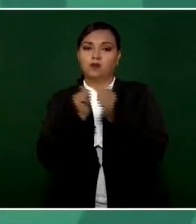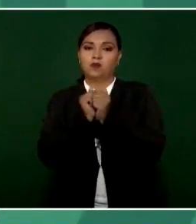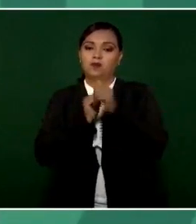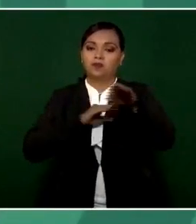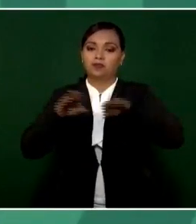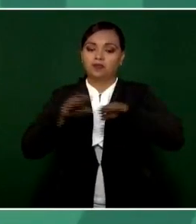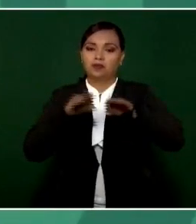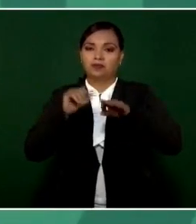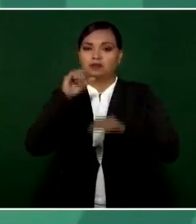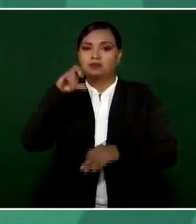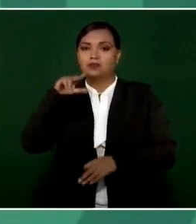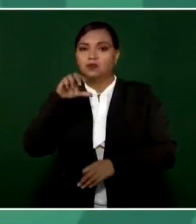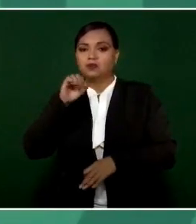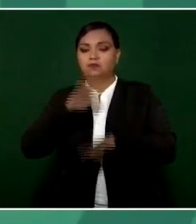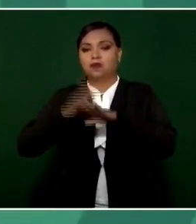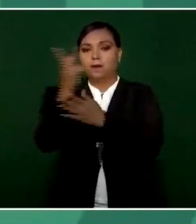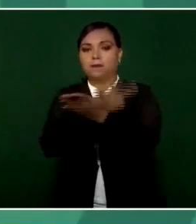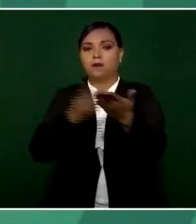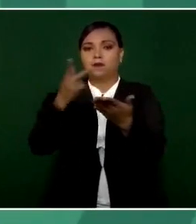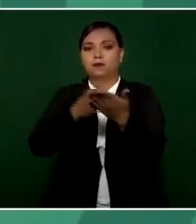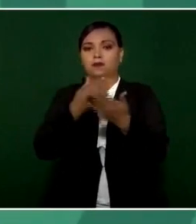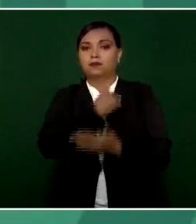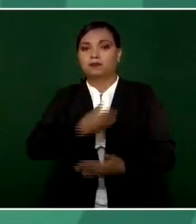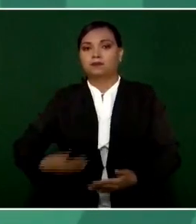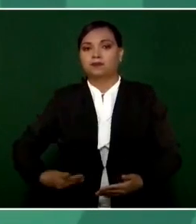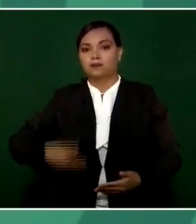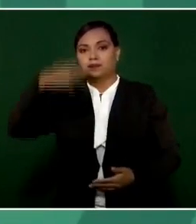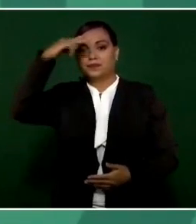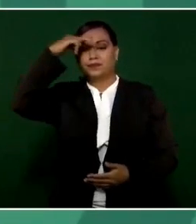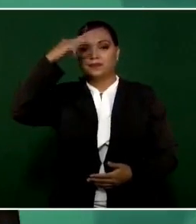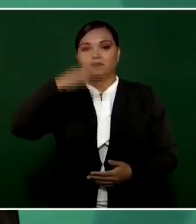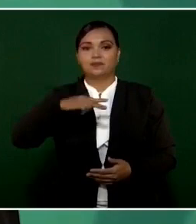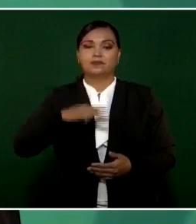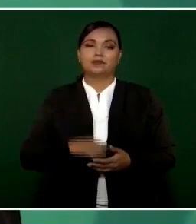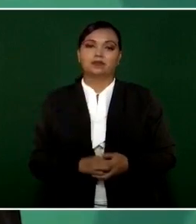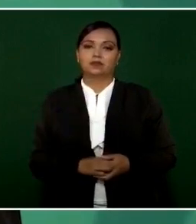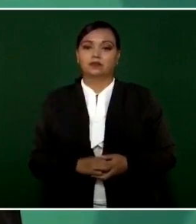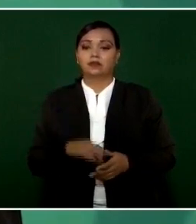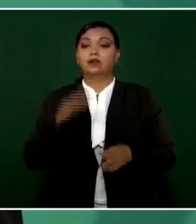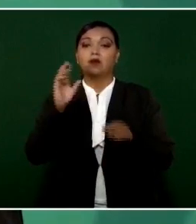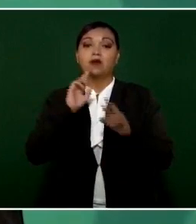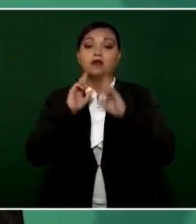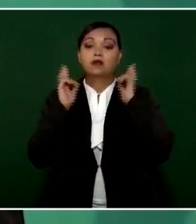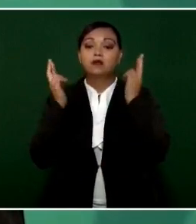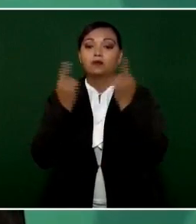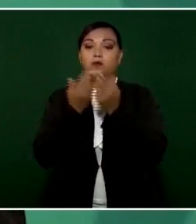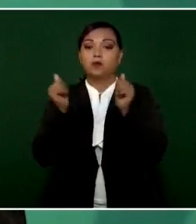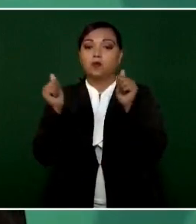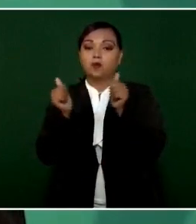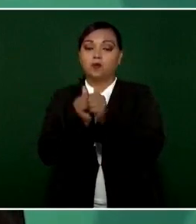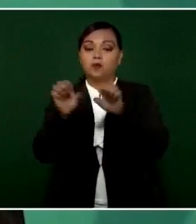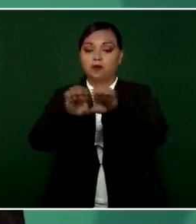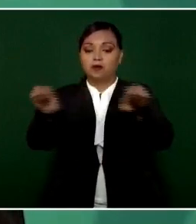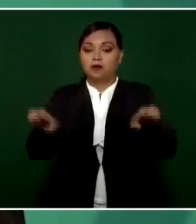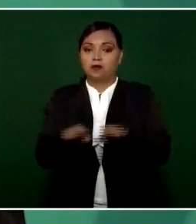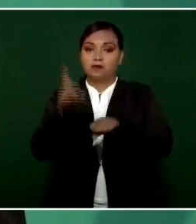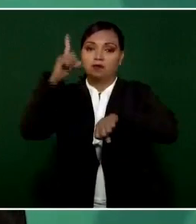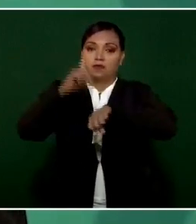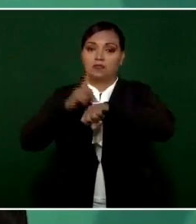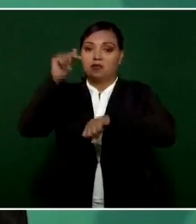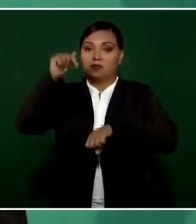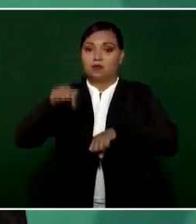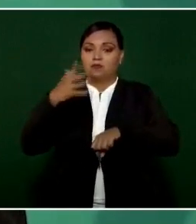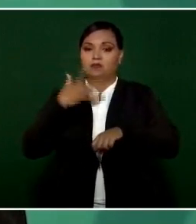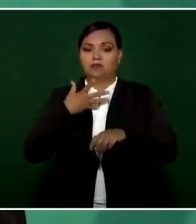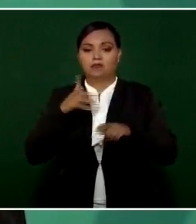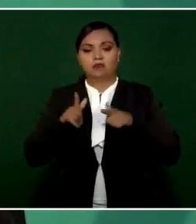obras, de acciones y programas del presidente de la República. En la reunión con el gabinete del día de hoy se dieron